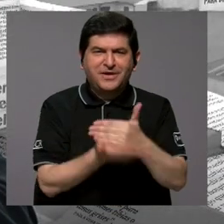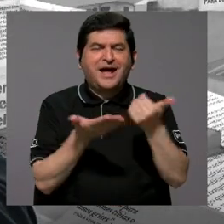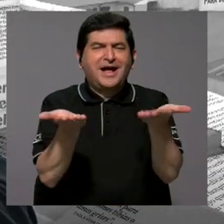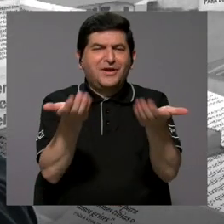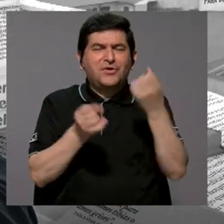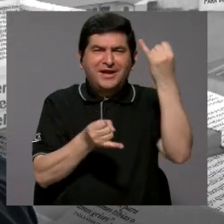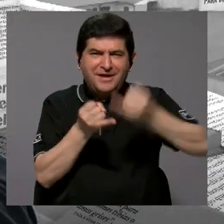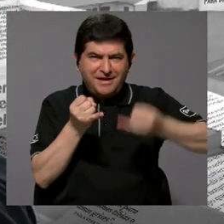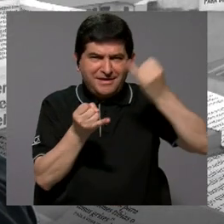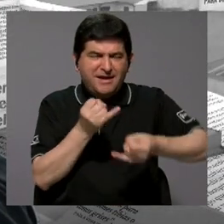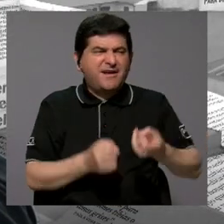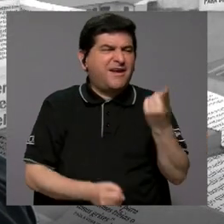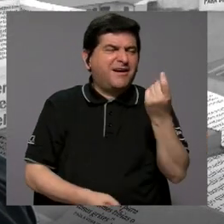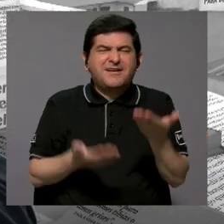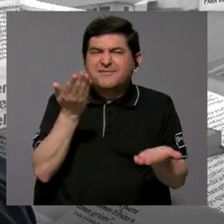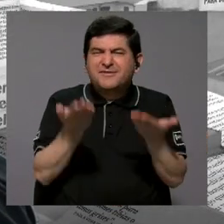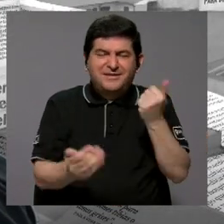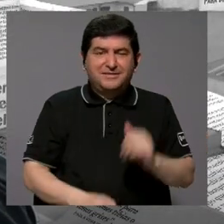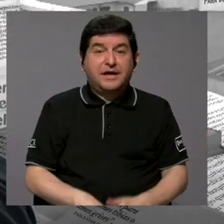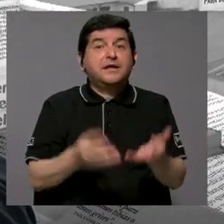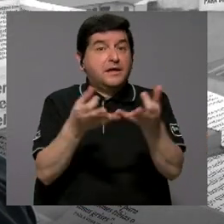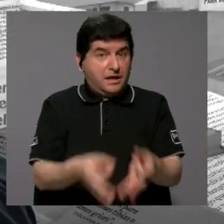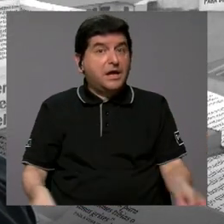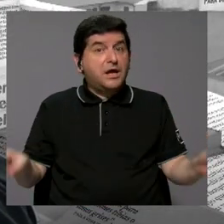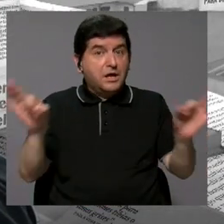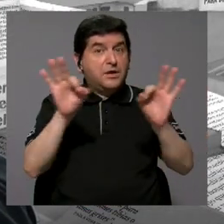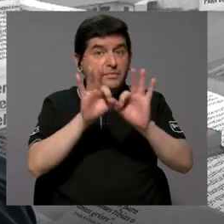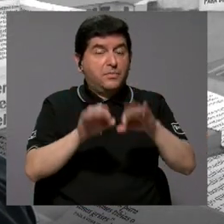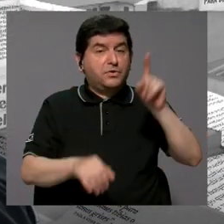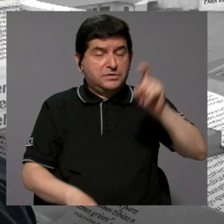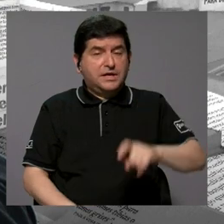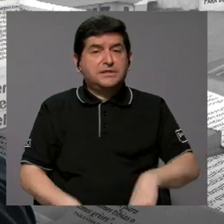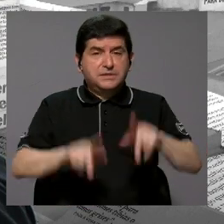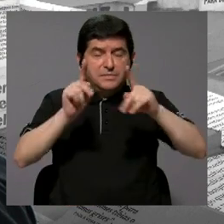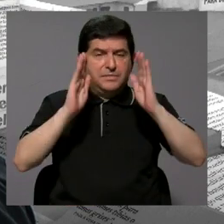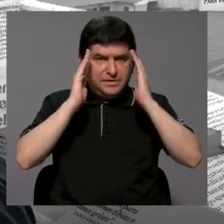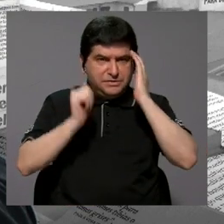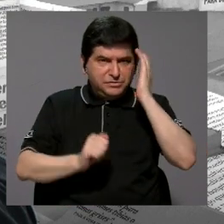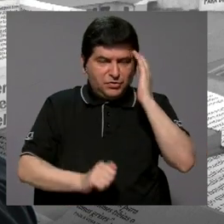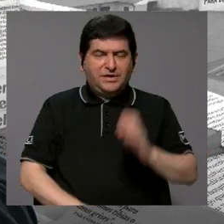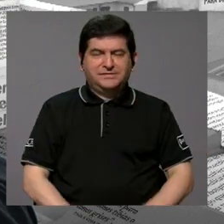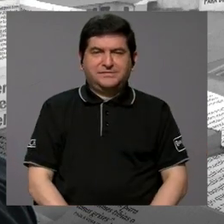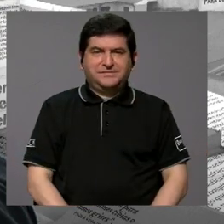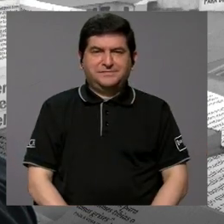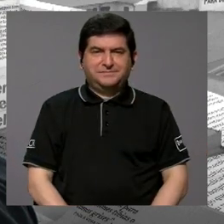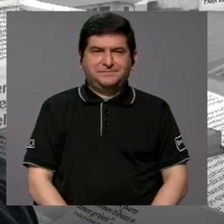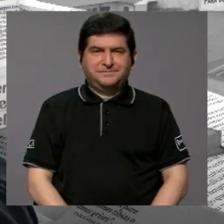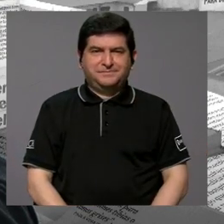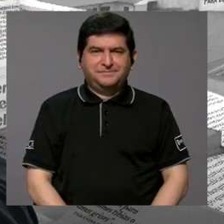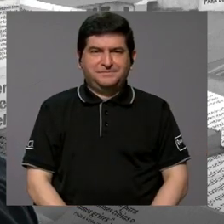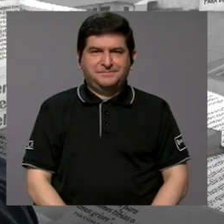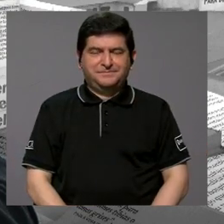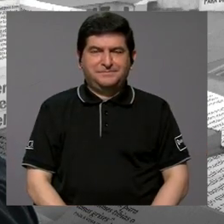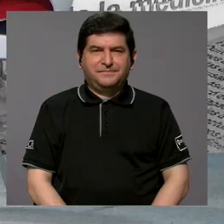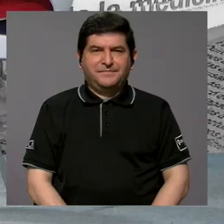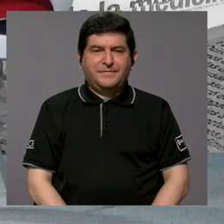algo que usted quiera cerrar que se nos haya quedado y que es sumamente importante que la audiencia lo sepa. Perfecto. Bueno,